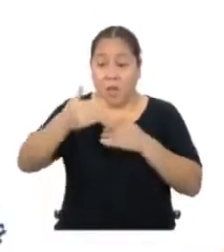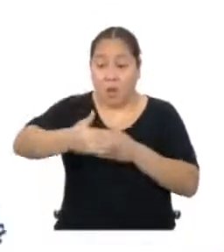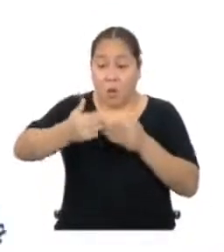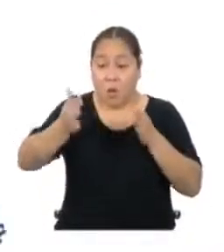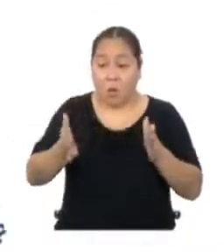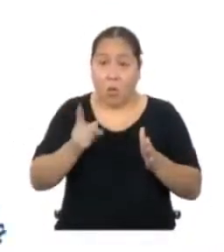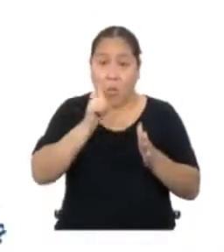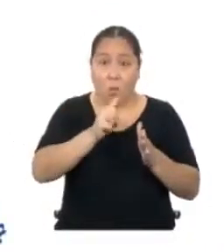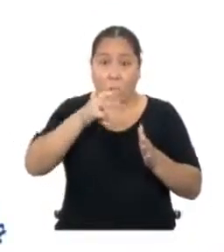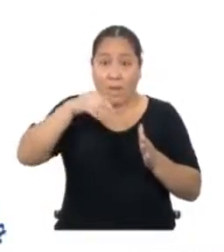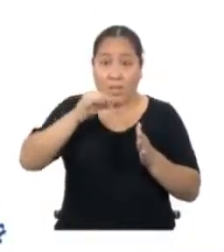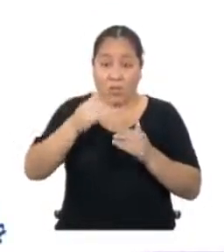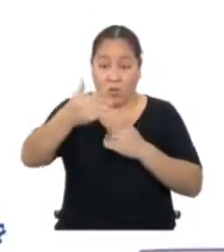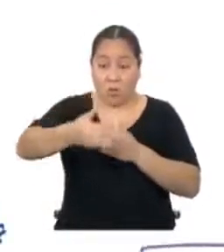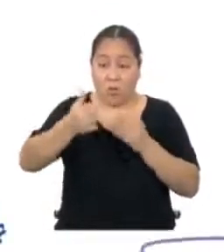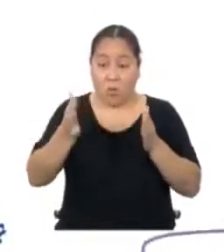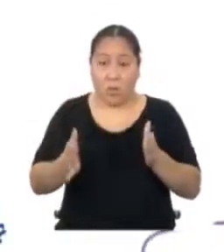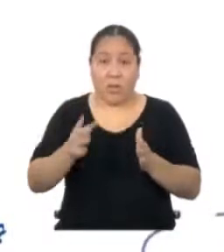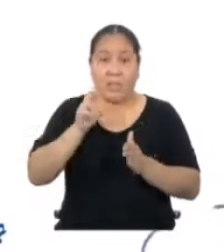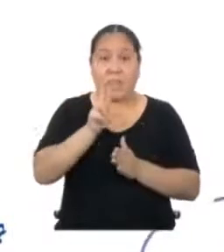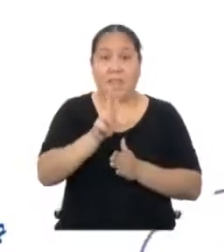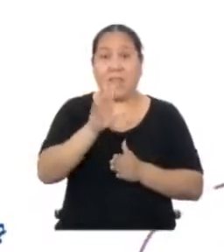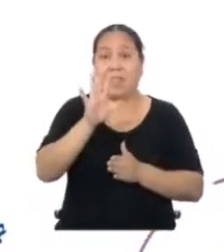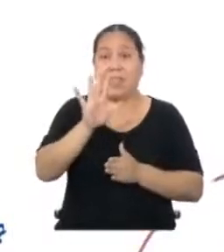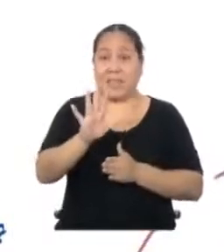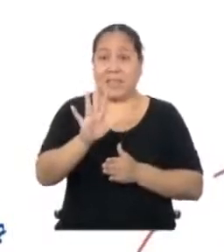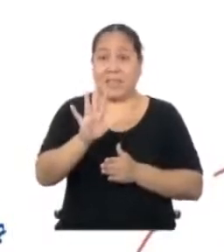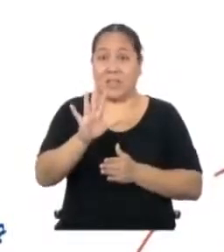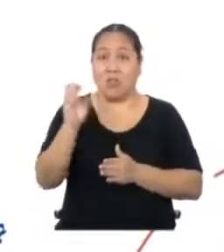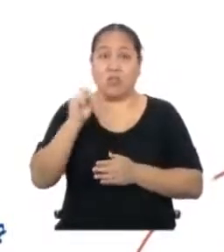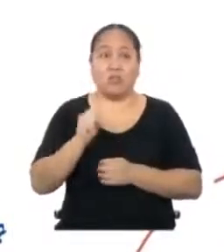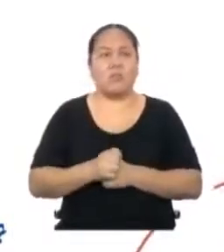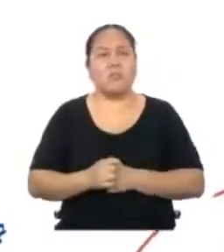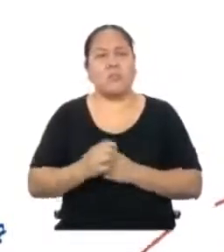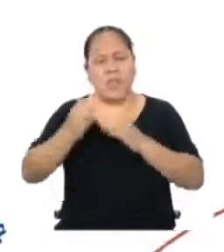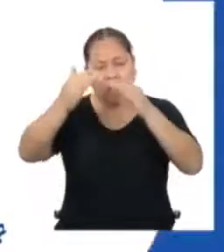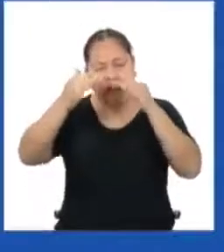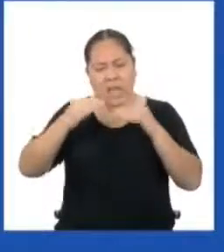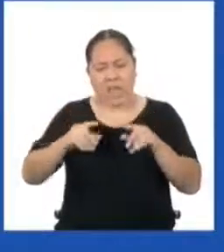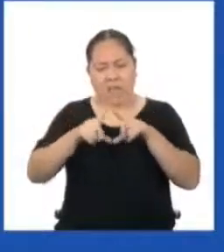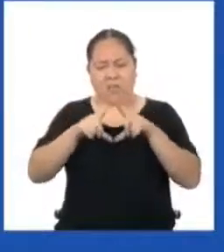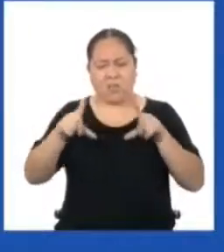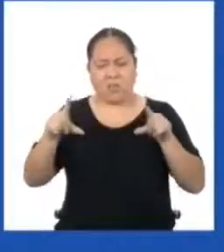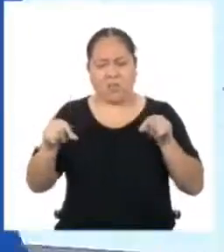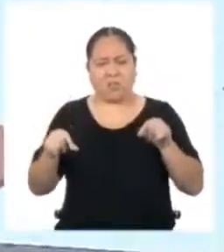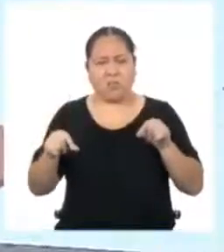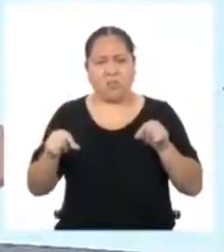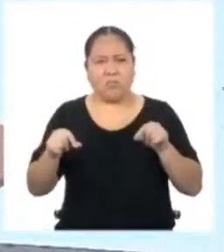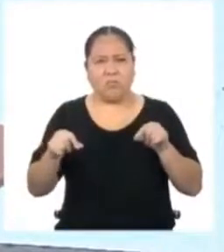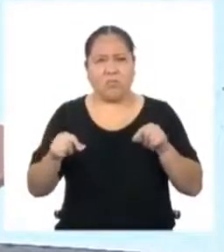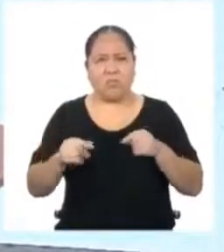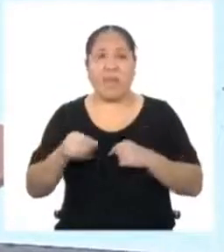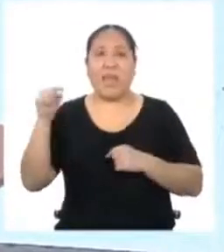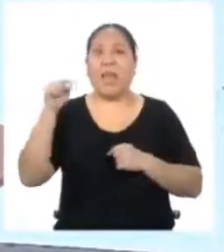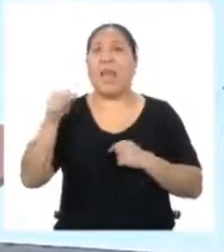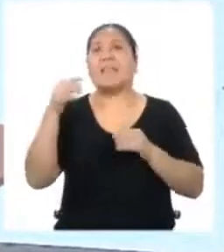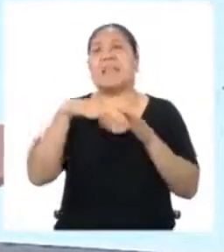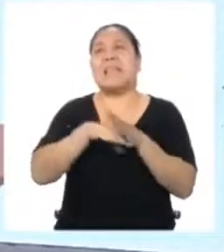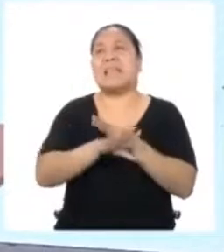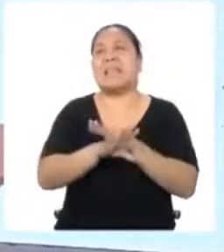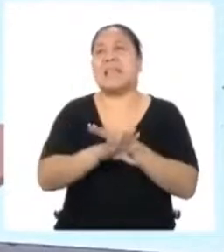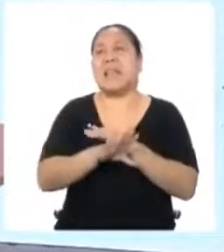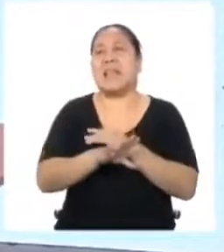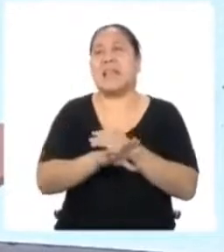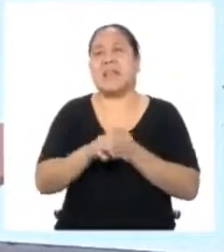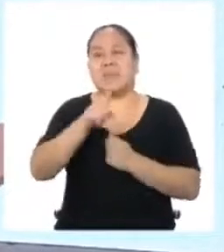Una preguntita, Yanira ¿Y ese rectángulo verde que aparece debajo de la cancha? Ah, esa es la entrada